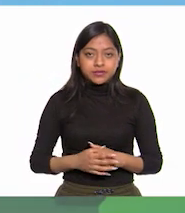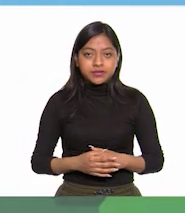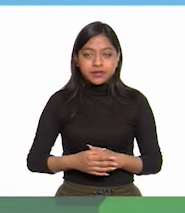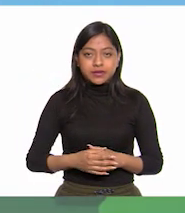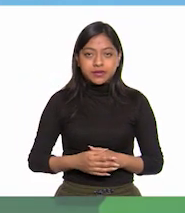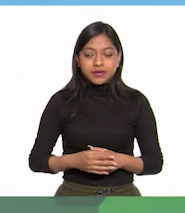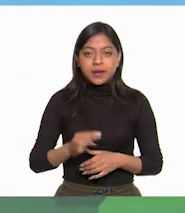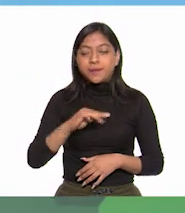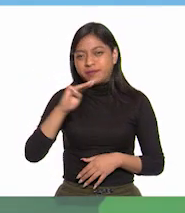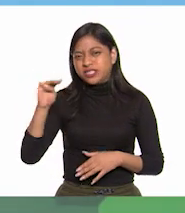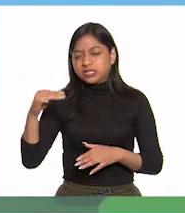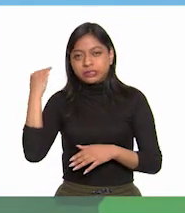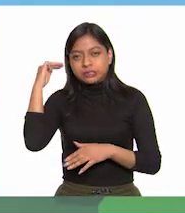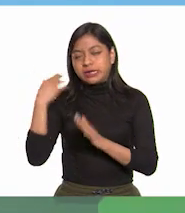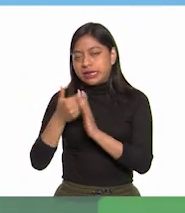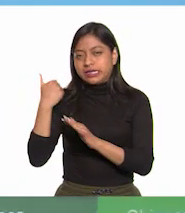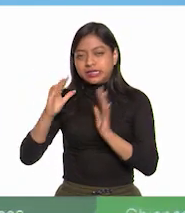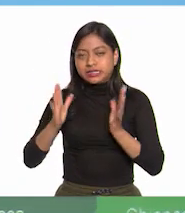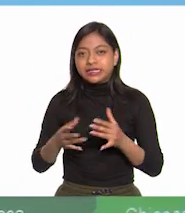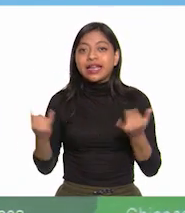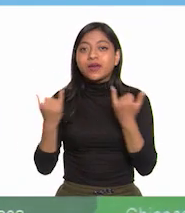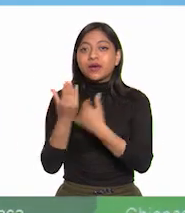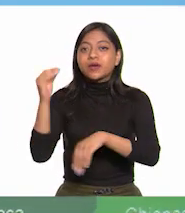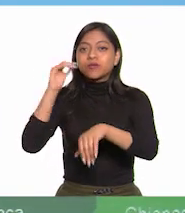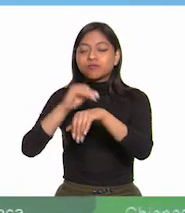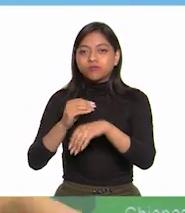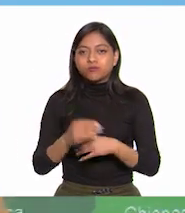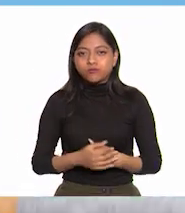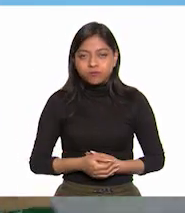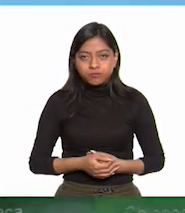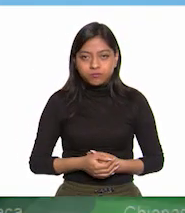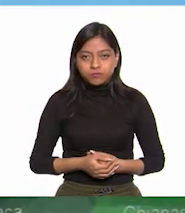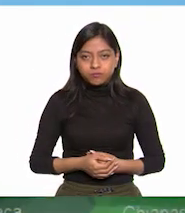Michoacán también ya lo teníamos. Y sumamos Guerrero.